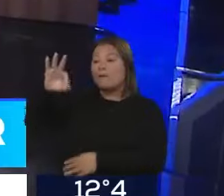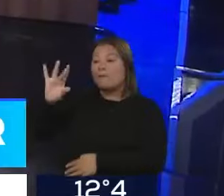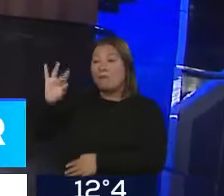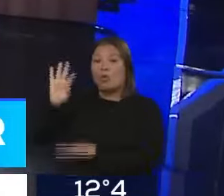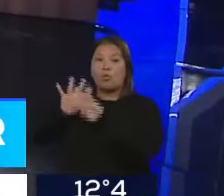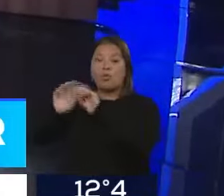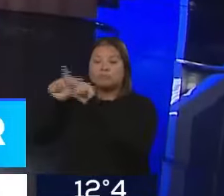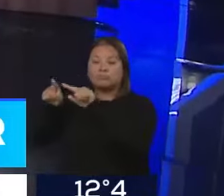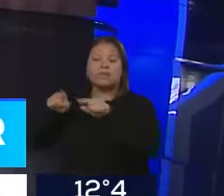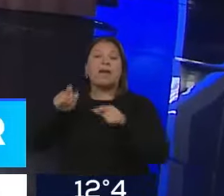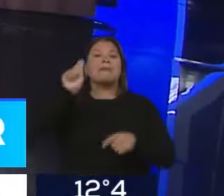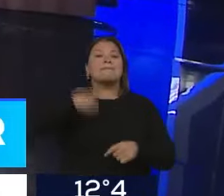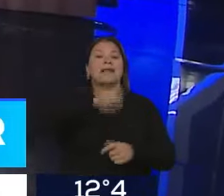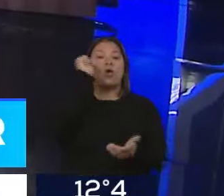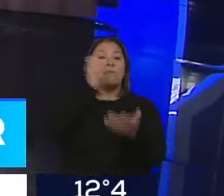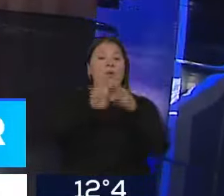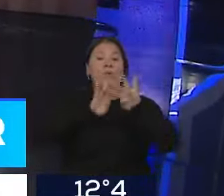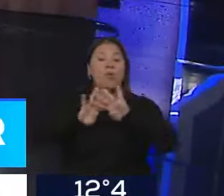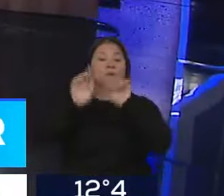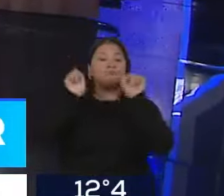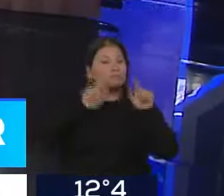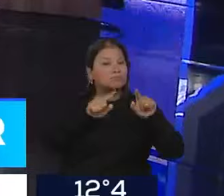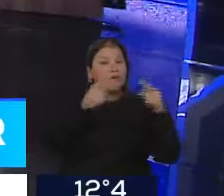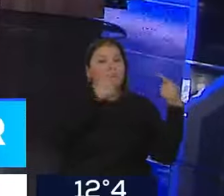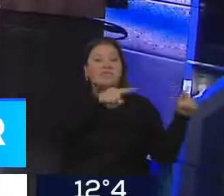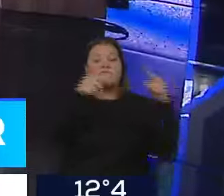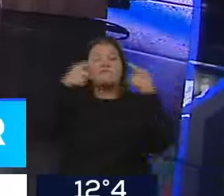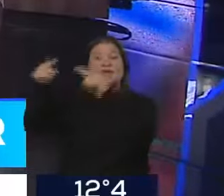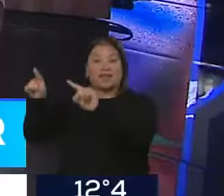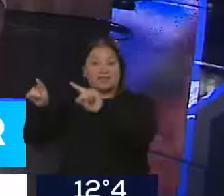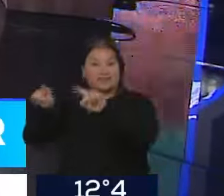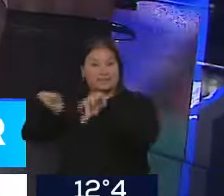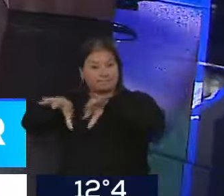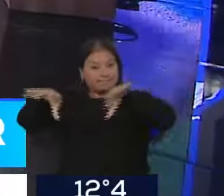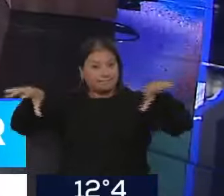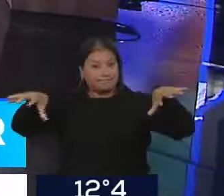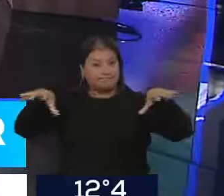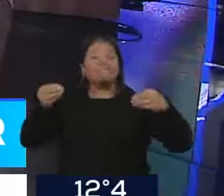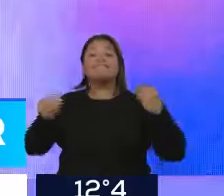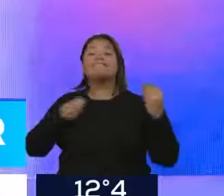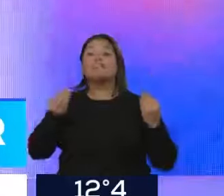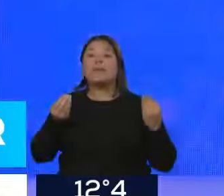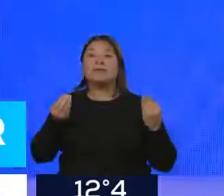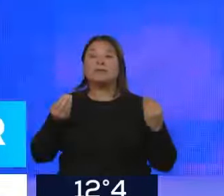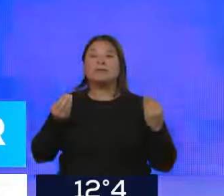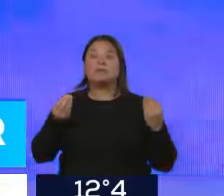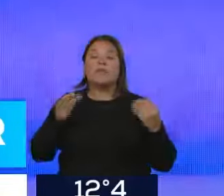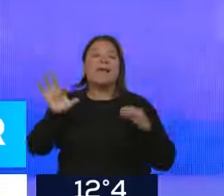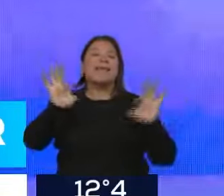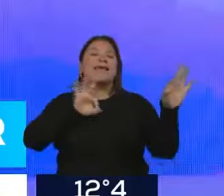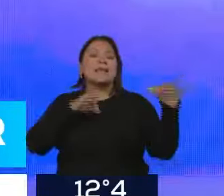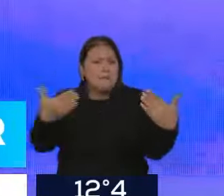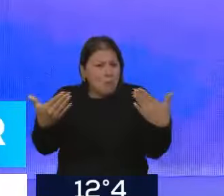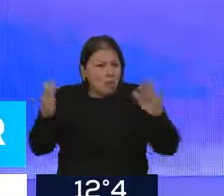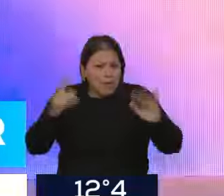QR. La plataforma mercado pago es la que genera otro tipo de QR. Y esto es lo que está pasando, que podemos elegir, ahora contamos